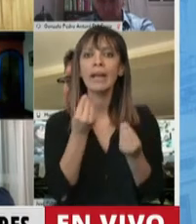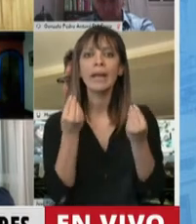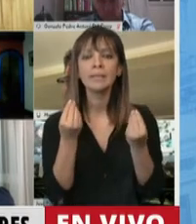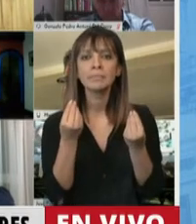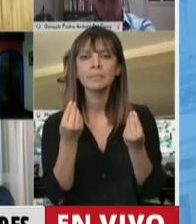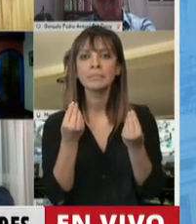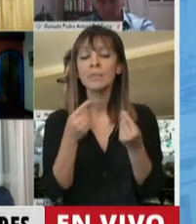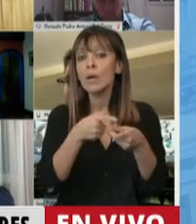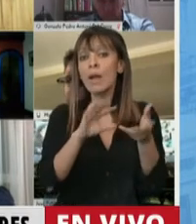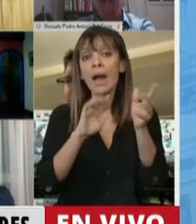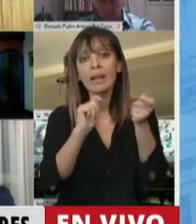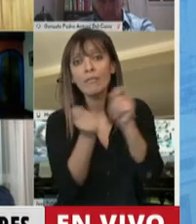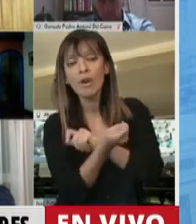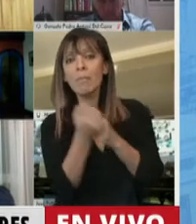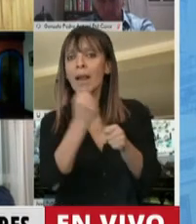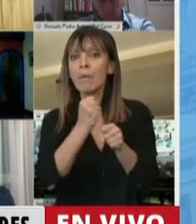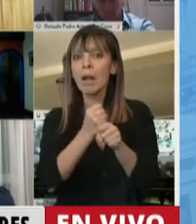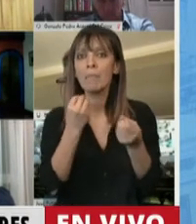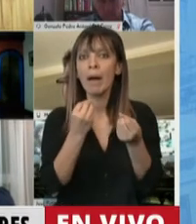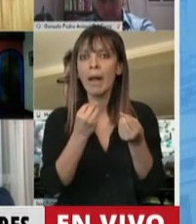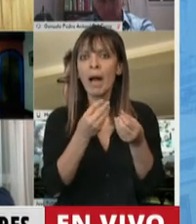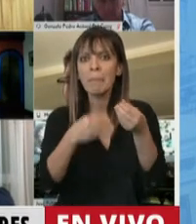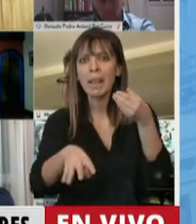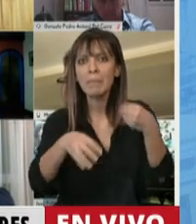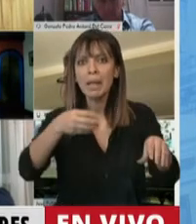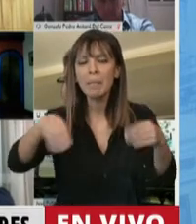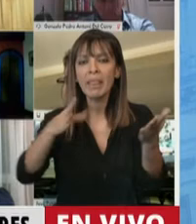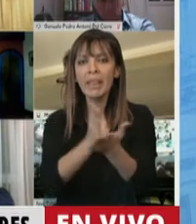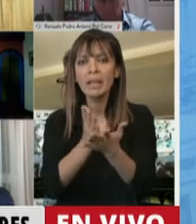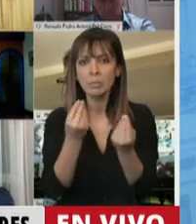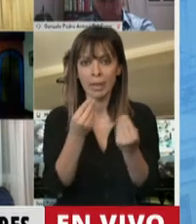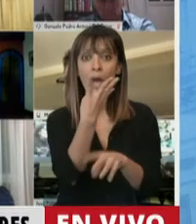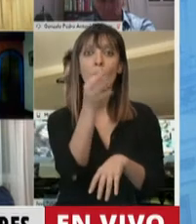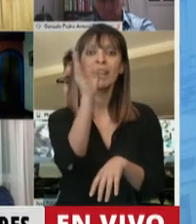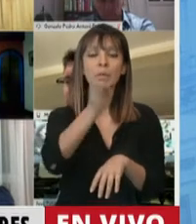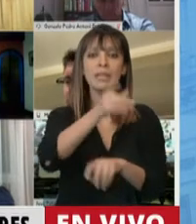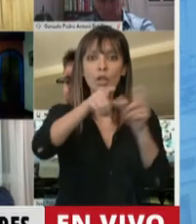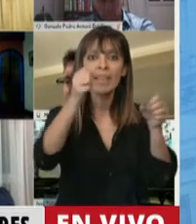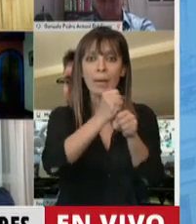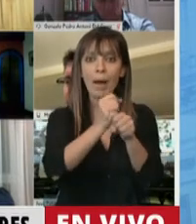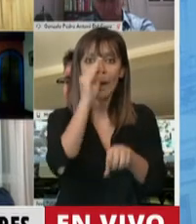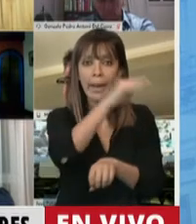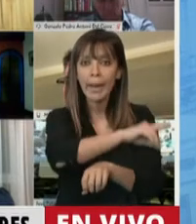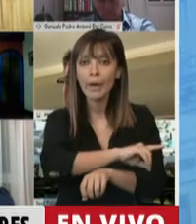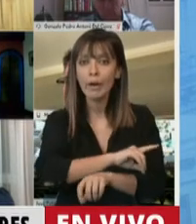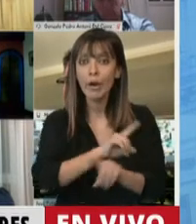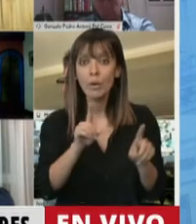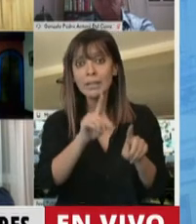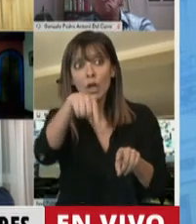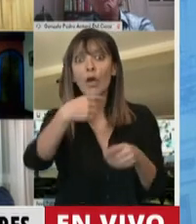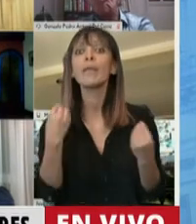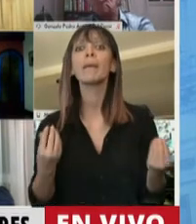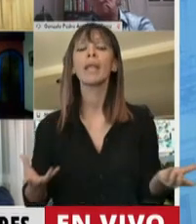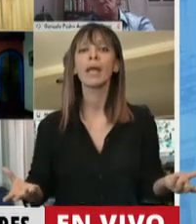avanzar aún más en la pérdida de conquistas. ¿Por qué ese 40% de trabajadores no registrados son negros? No salió de la